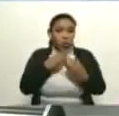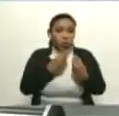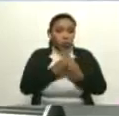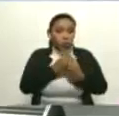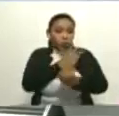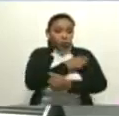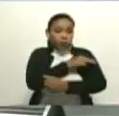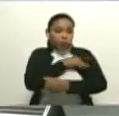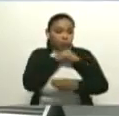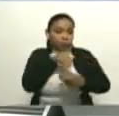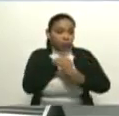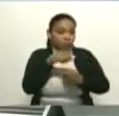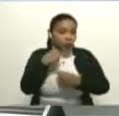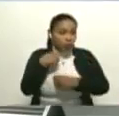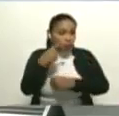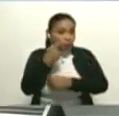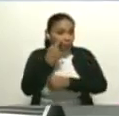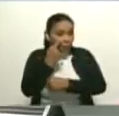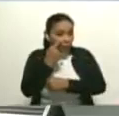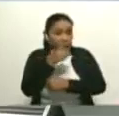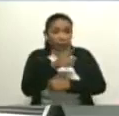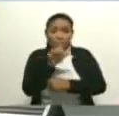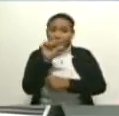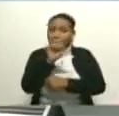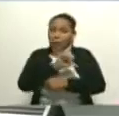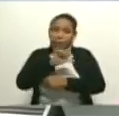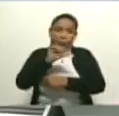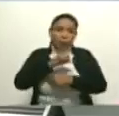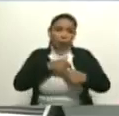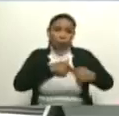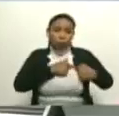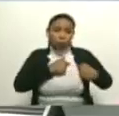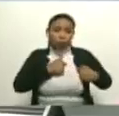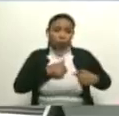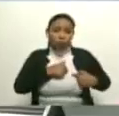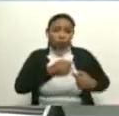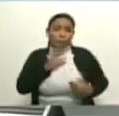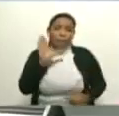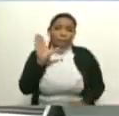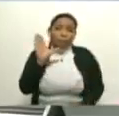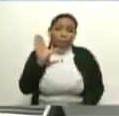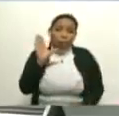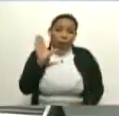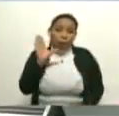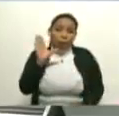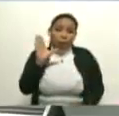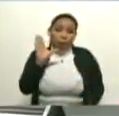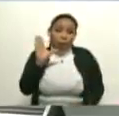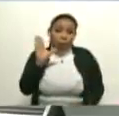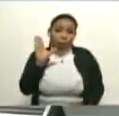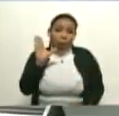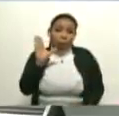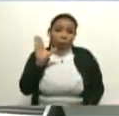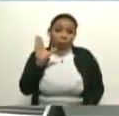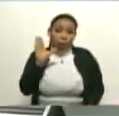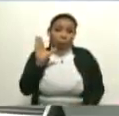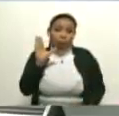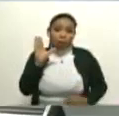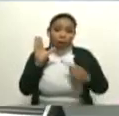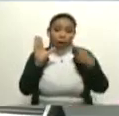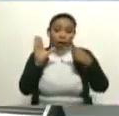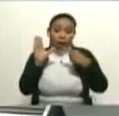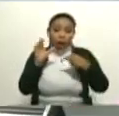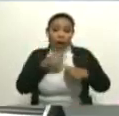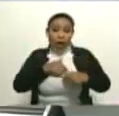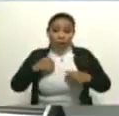hospitalizaron. Estaba malito. Sí. El corazón estaba bajito, bajito. Lo operaron y el